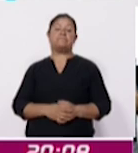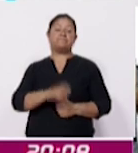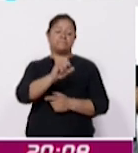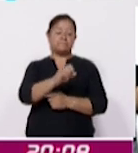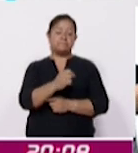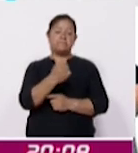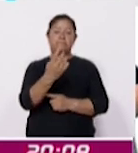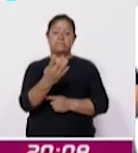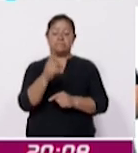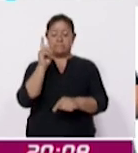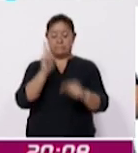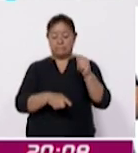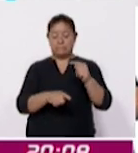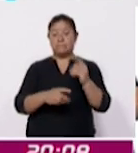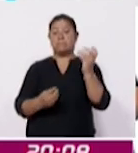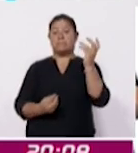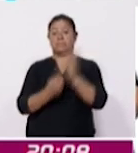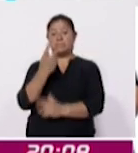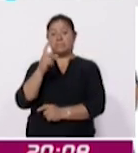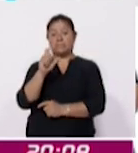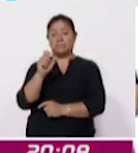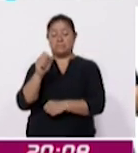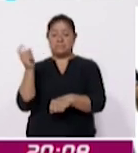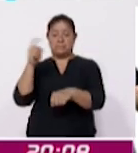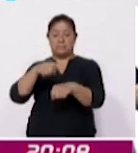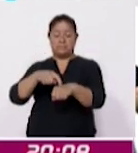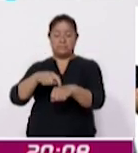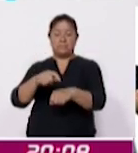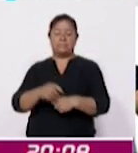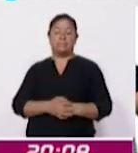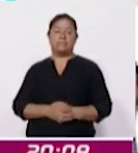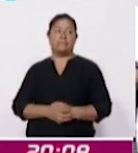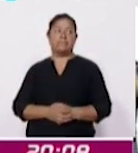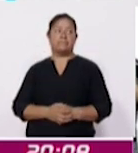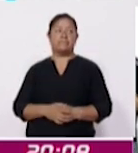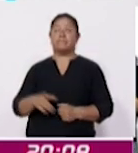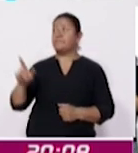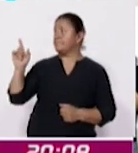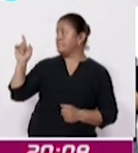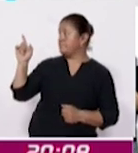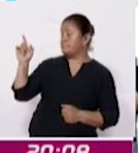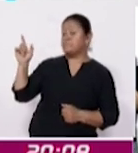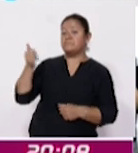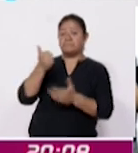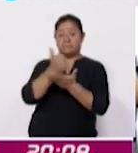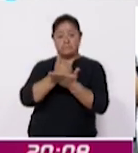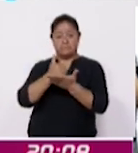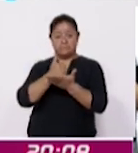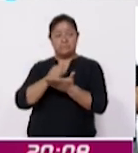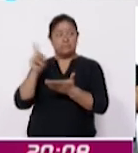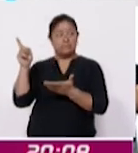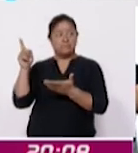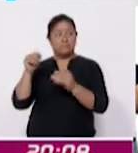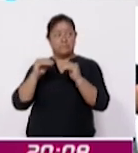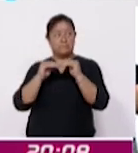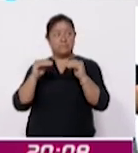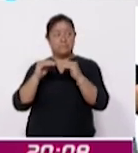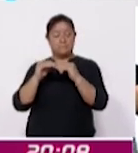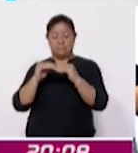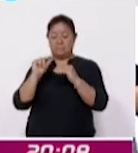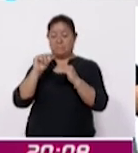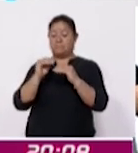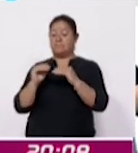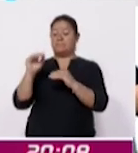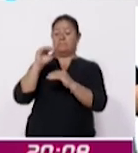aquí, por ejemplo, en esta lámina se puede leer de la siguiente manera. Arriba de la línea azulita está el genérico